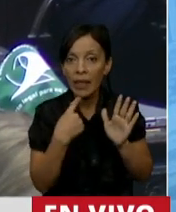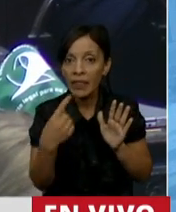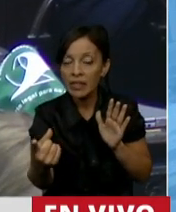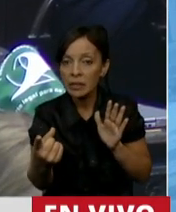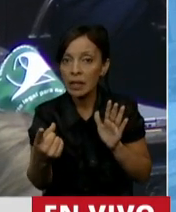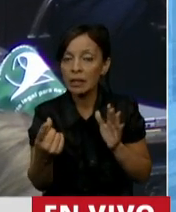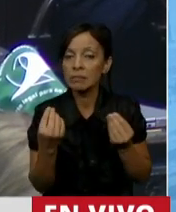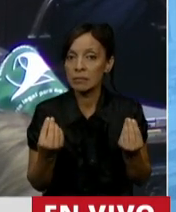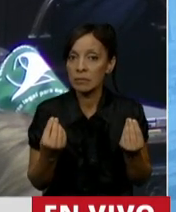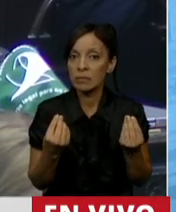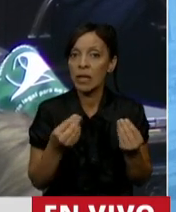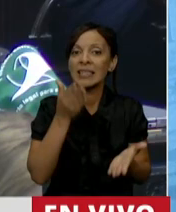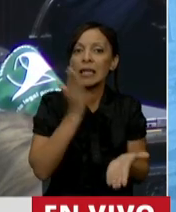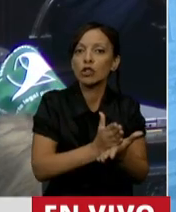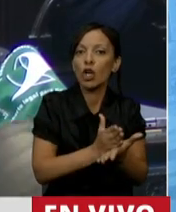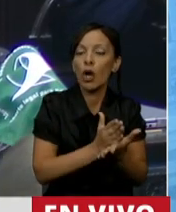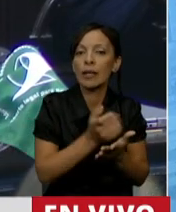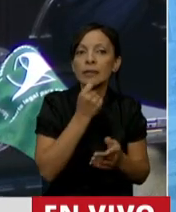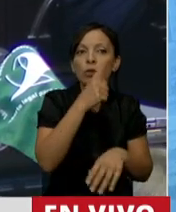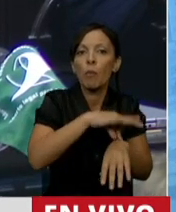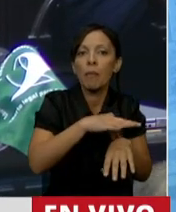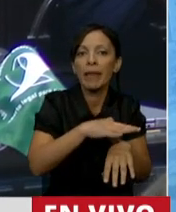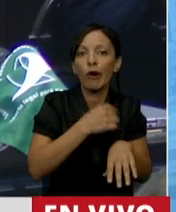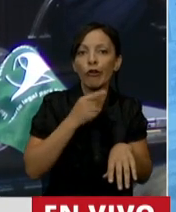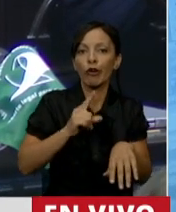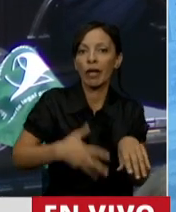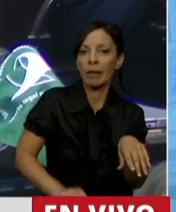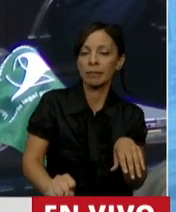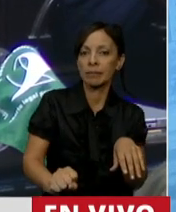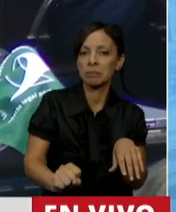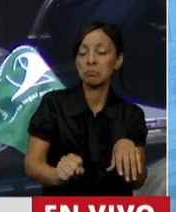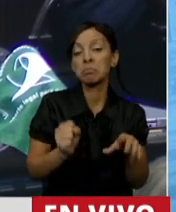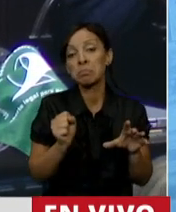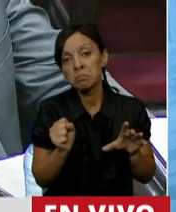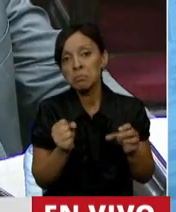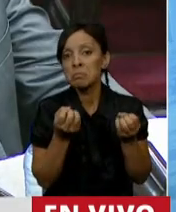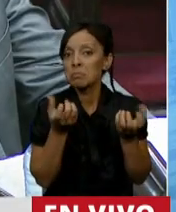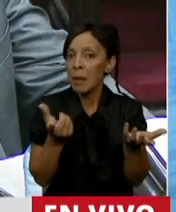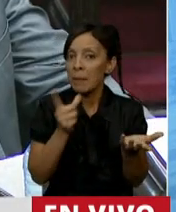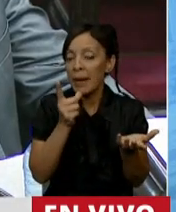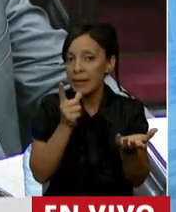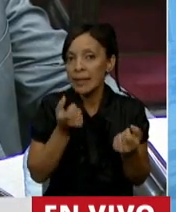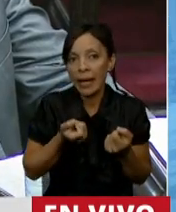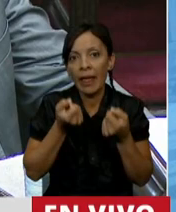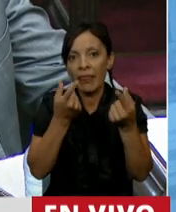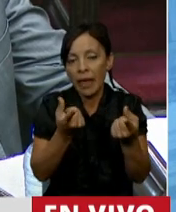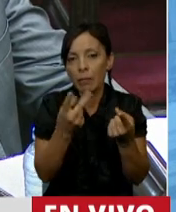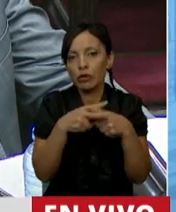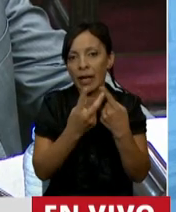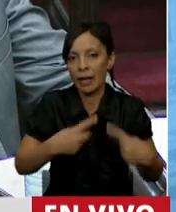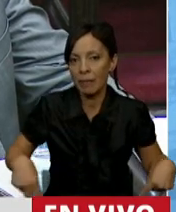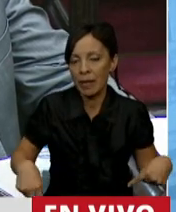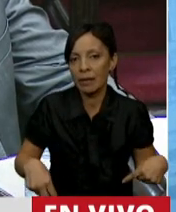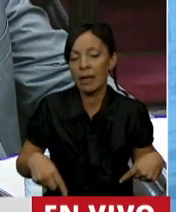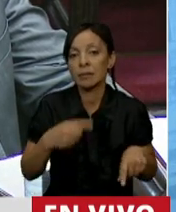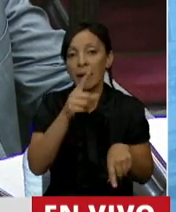sanciones para los médicos que se nieguen a interrumpir el embarazo. me parece lógico que les demos el instrumento de decir